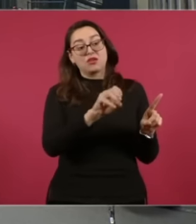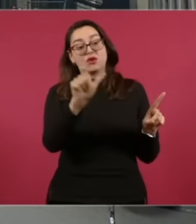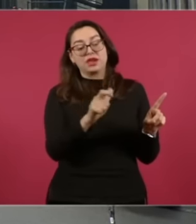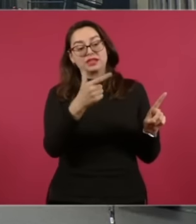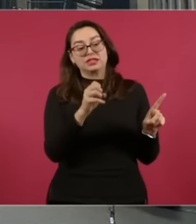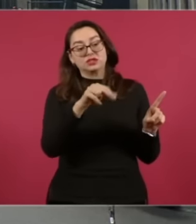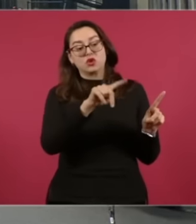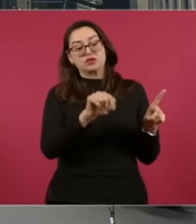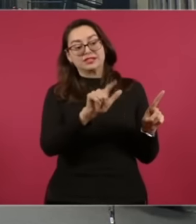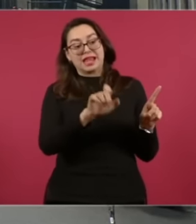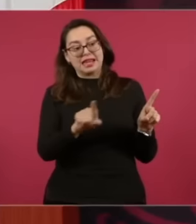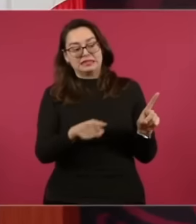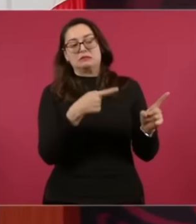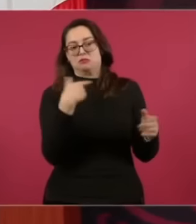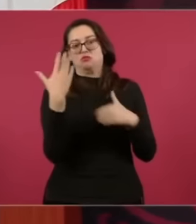Vamos A Premiar